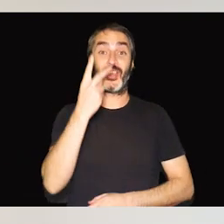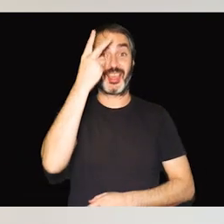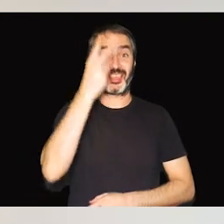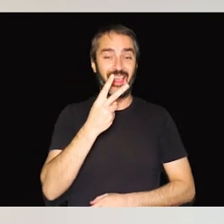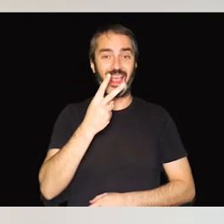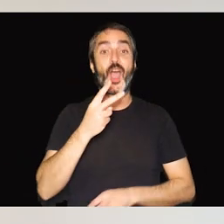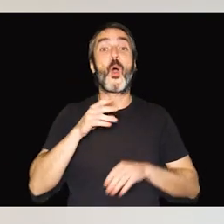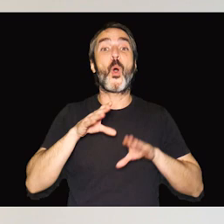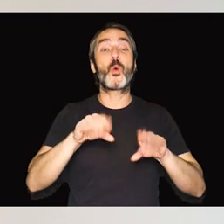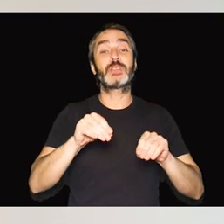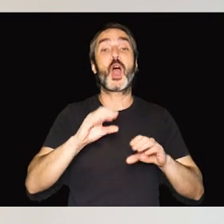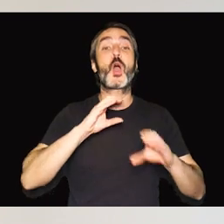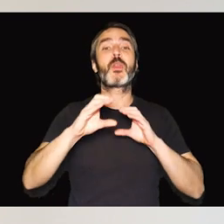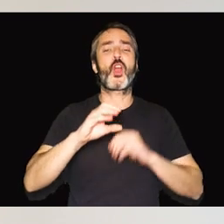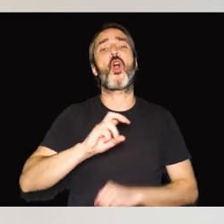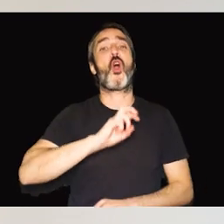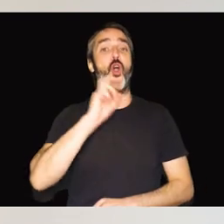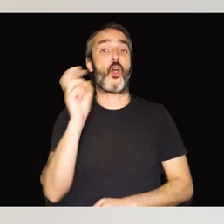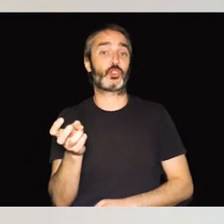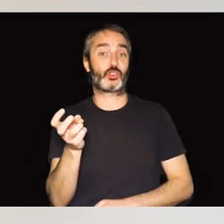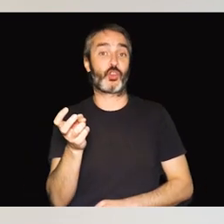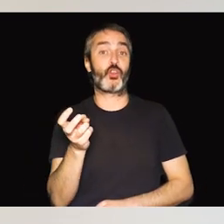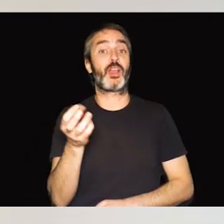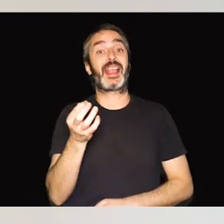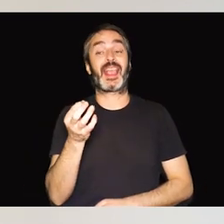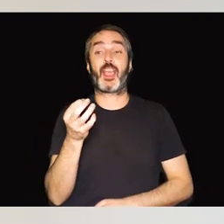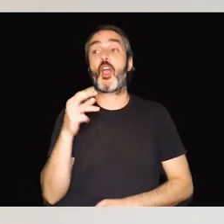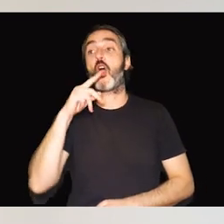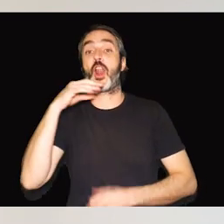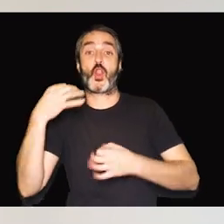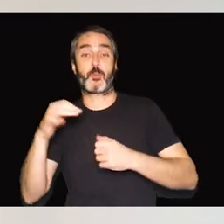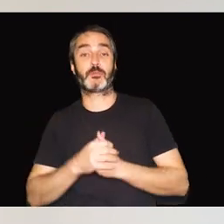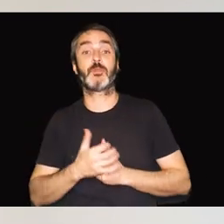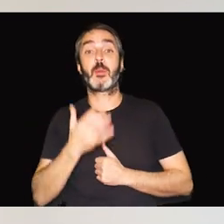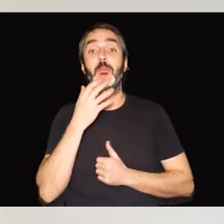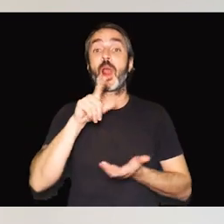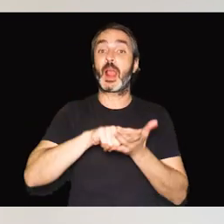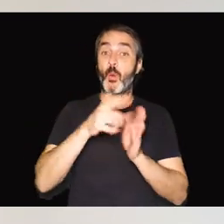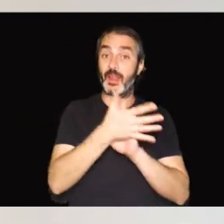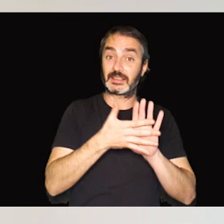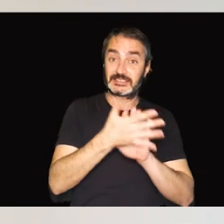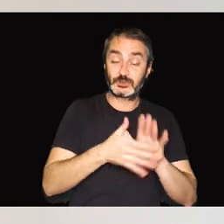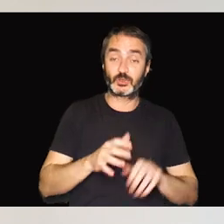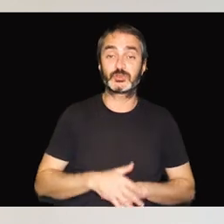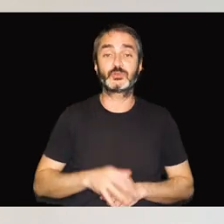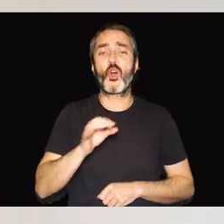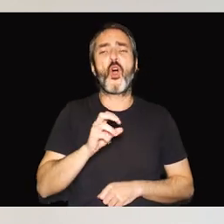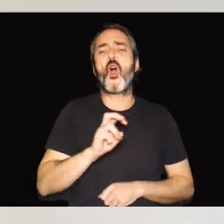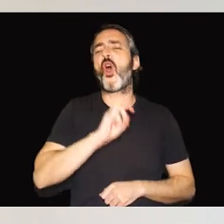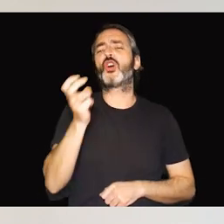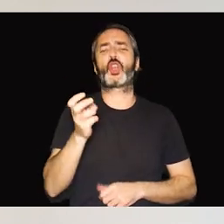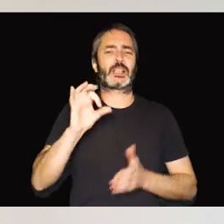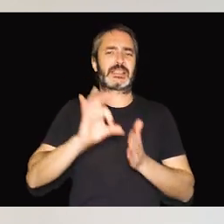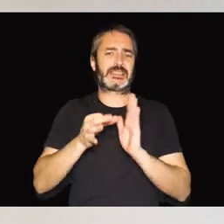utilicen sistemas de comunicación distintos a la comunicación oral común, como pueden ser las lenguas de signos u otros